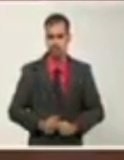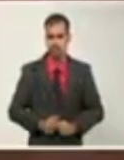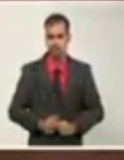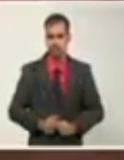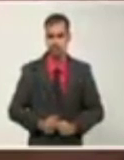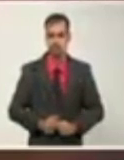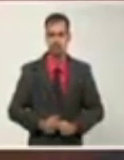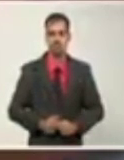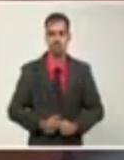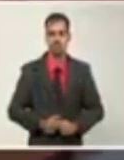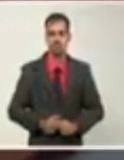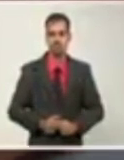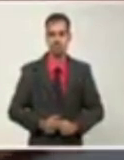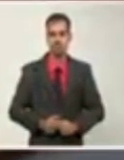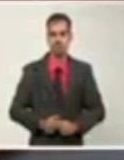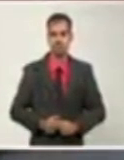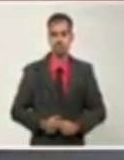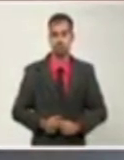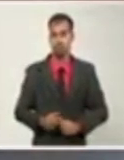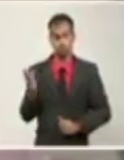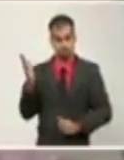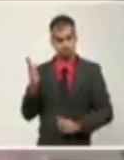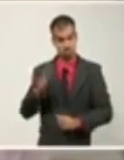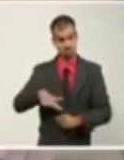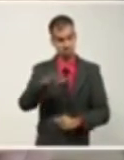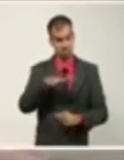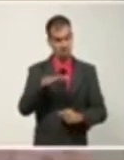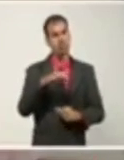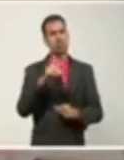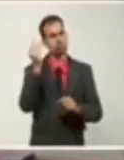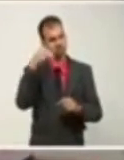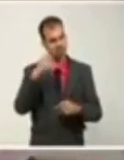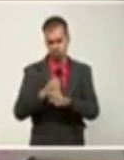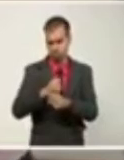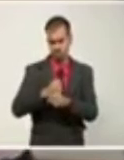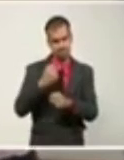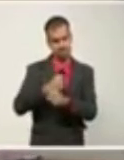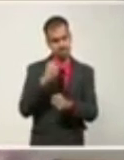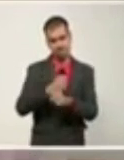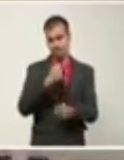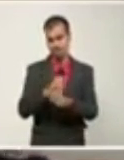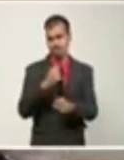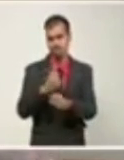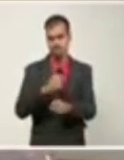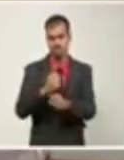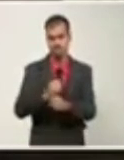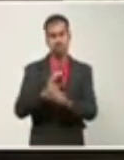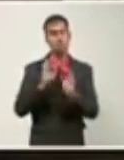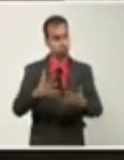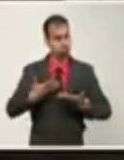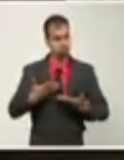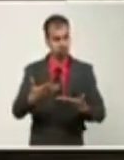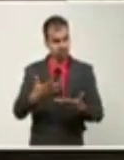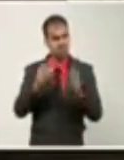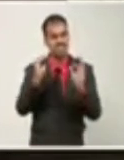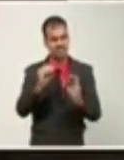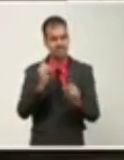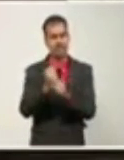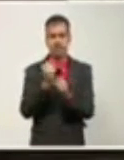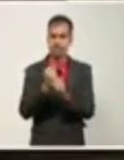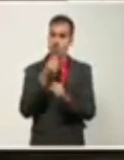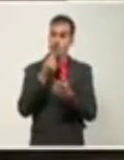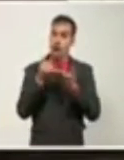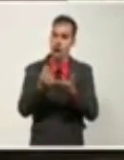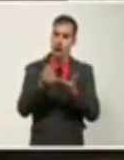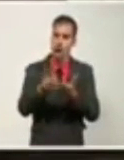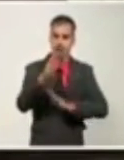Hombres y mujeres de ciencia, cada uno desde sus profesiones, que siguen aportando con talento y sabiduría a una lucha